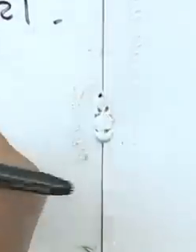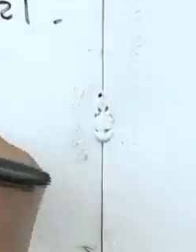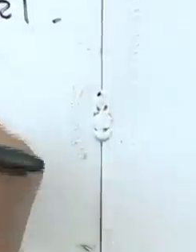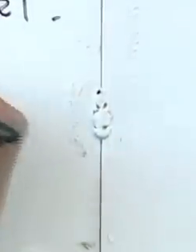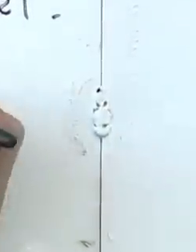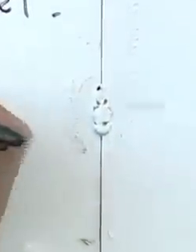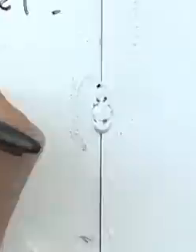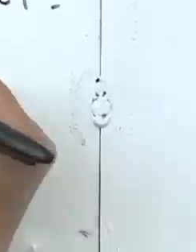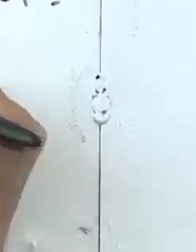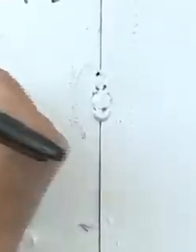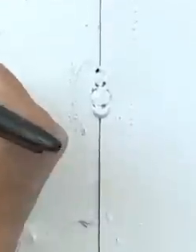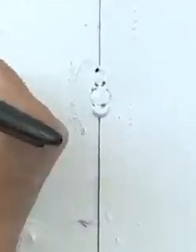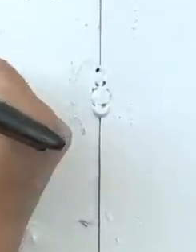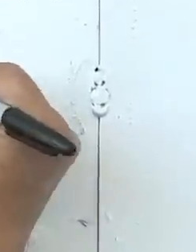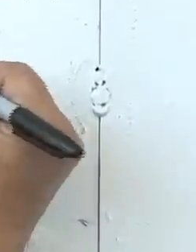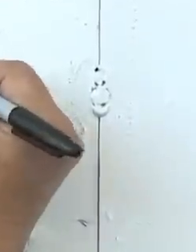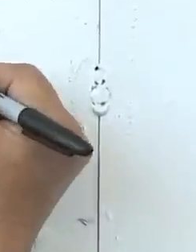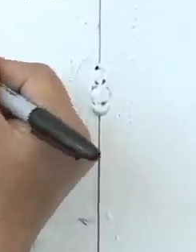Amén.